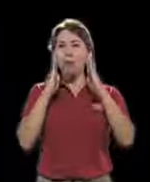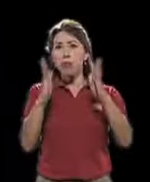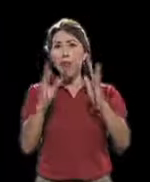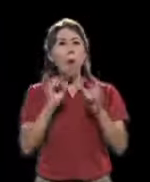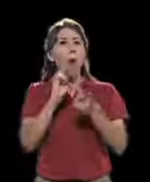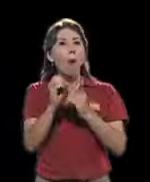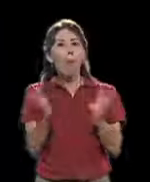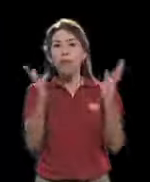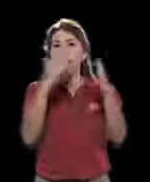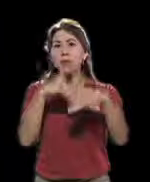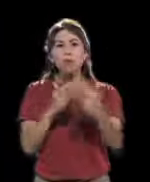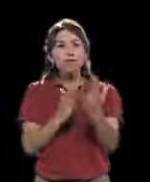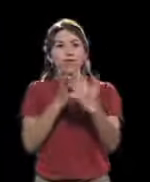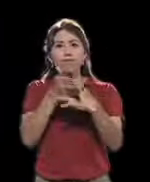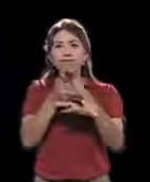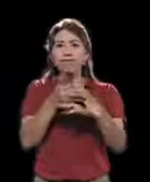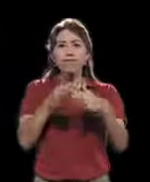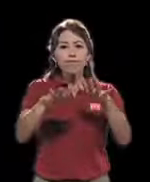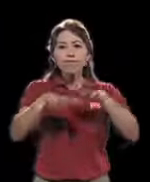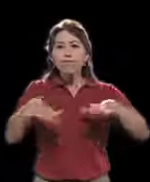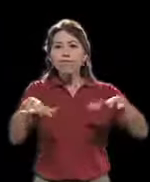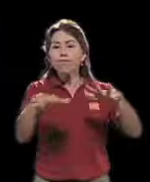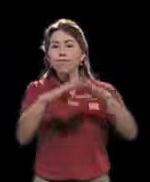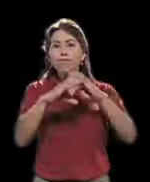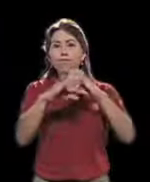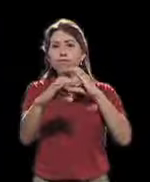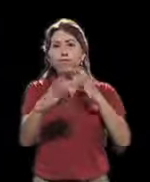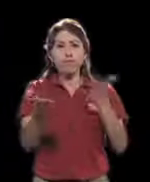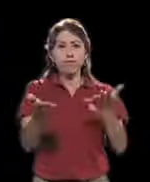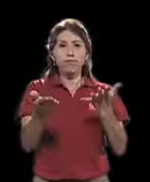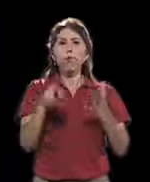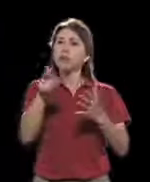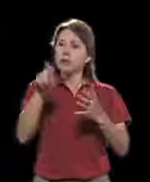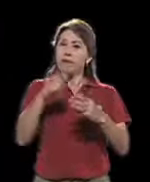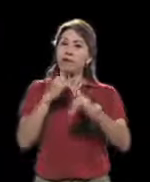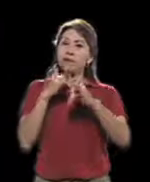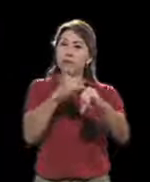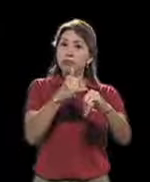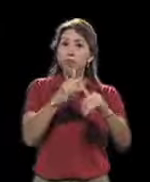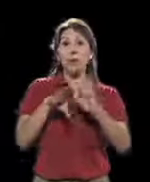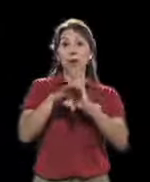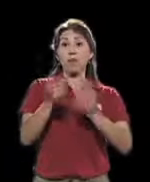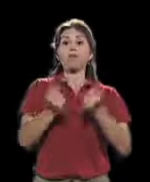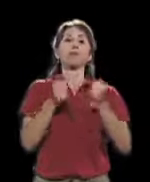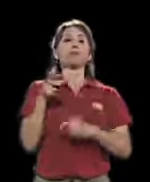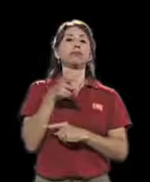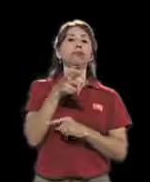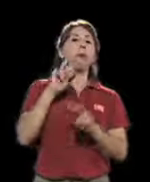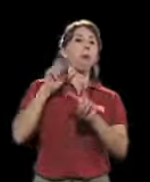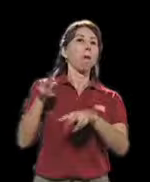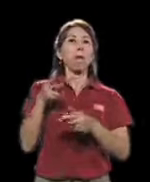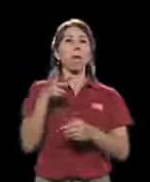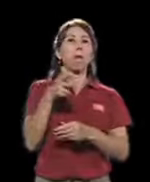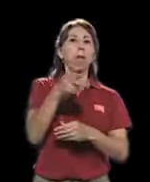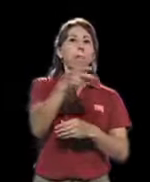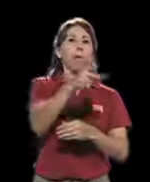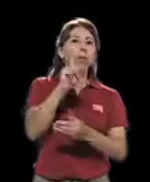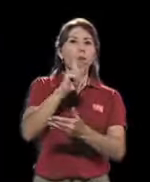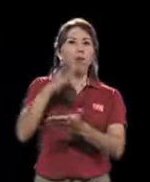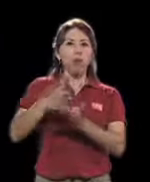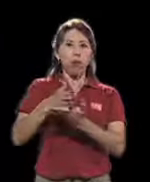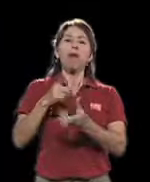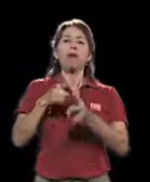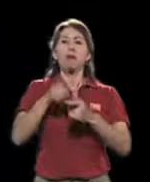la accesibilidad física que tenga la unidad de transporte si no le pararon en carreteras. Hay una serie de